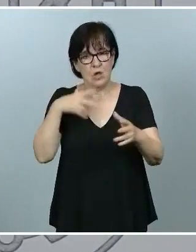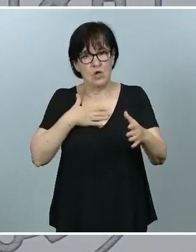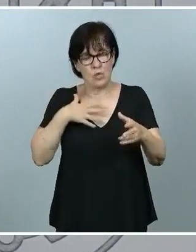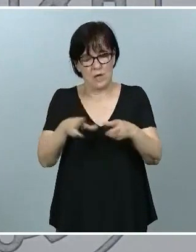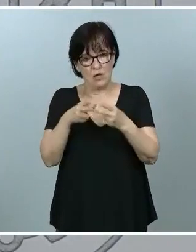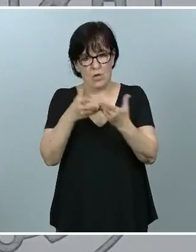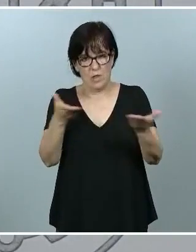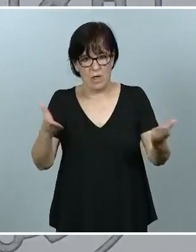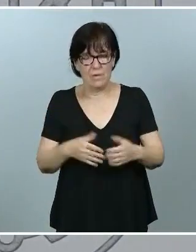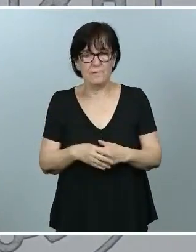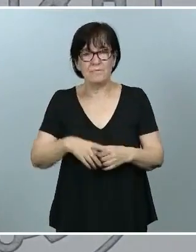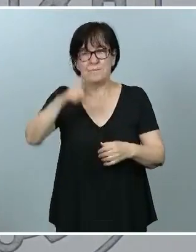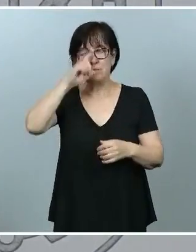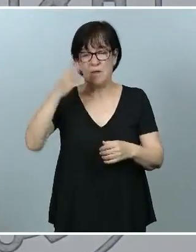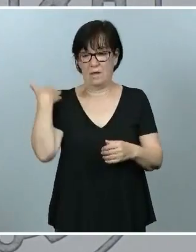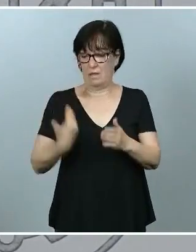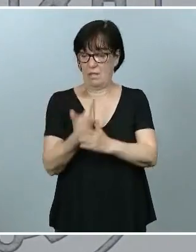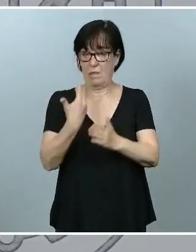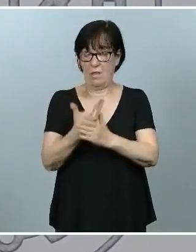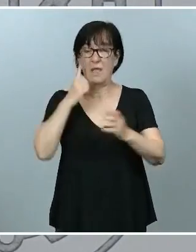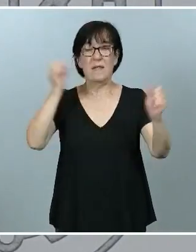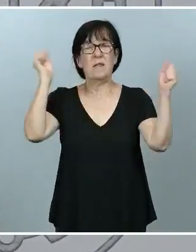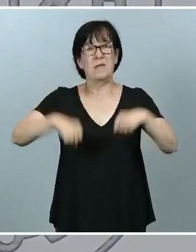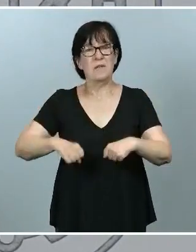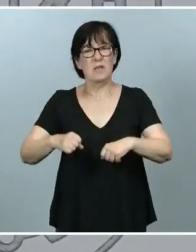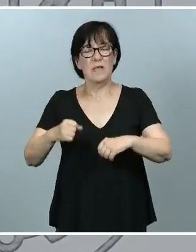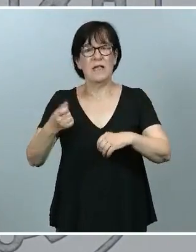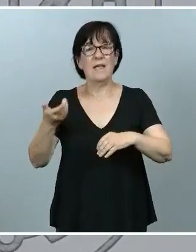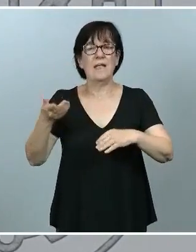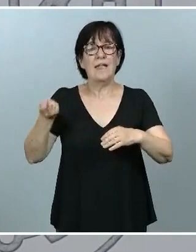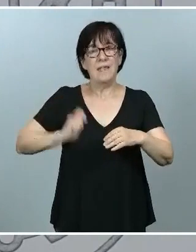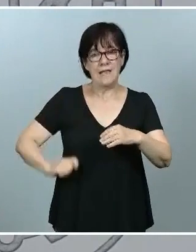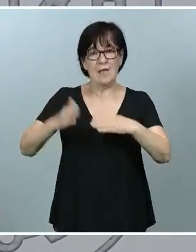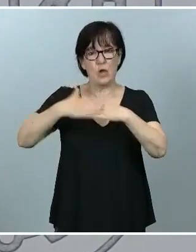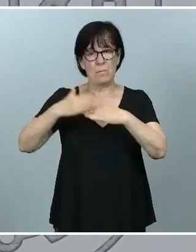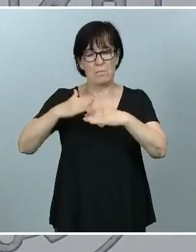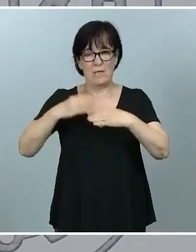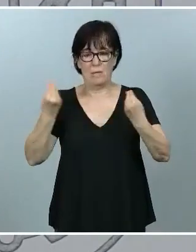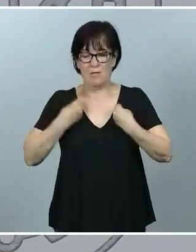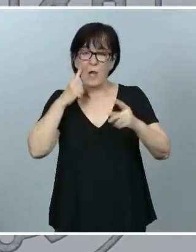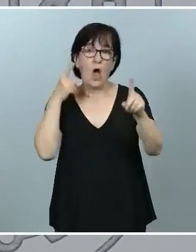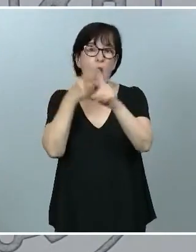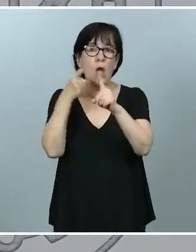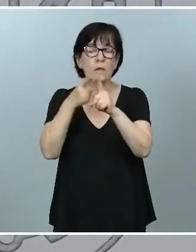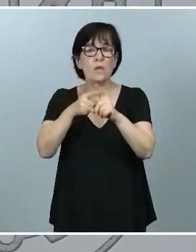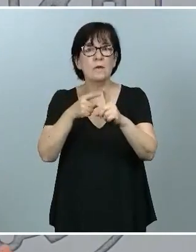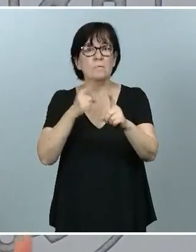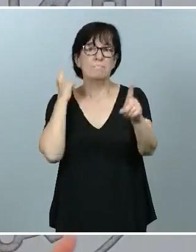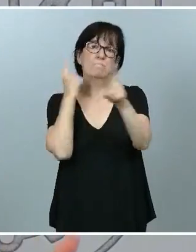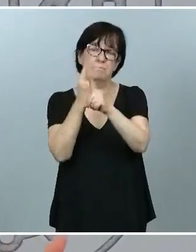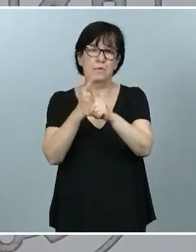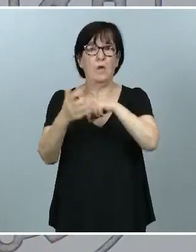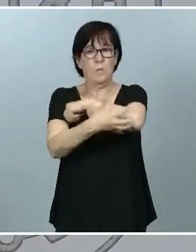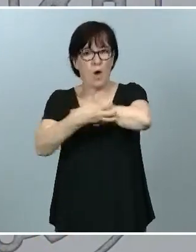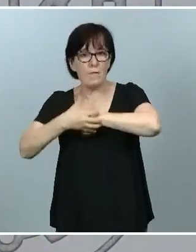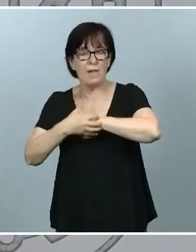Recuerdan ustedes que hace unos días aprobamos el ingreso mínimo vital que tenía entre sus objetivos combatir la pobreza infantil, que